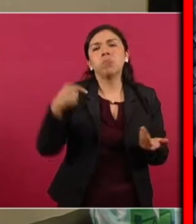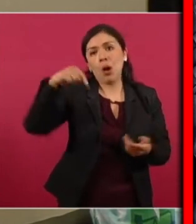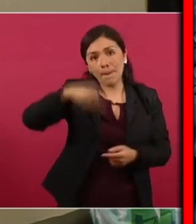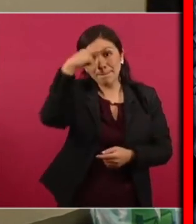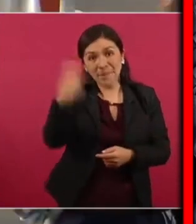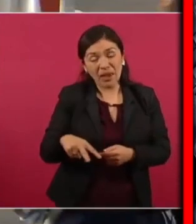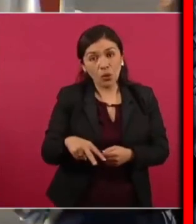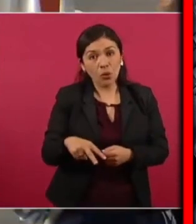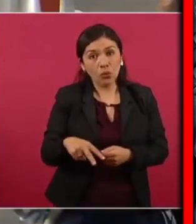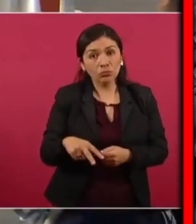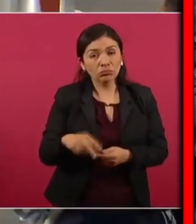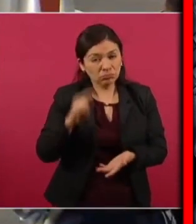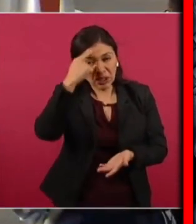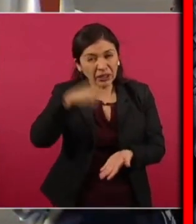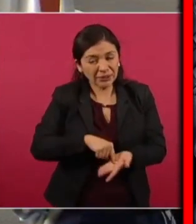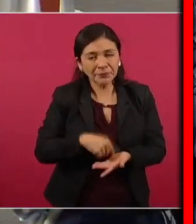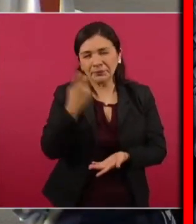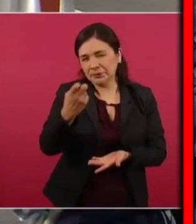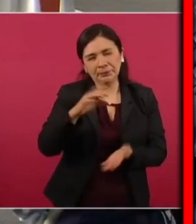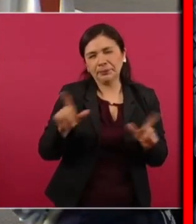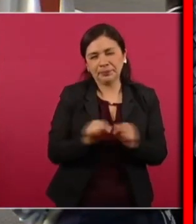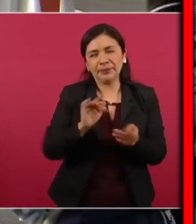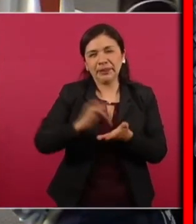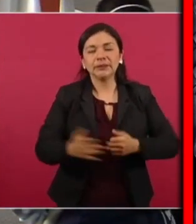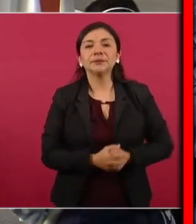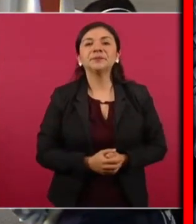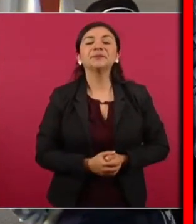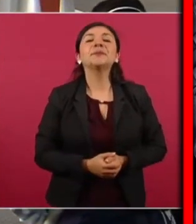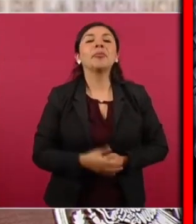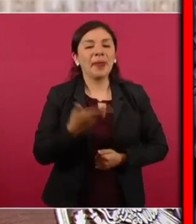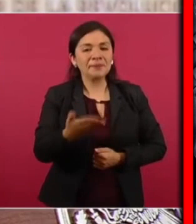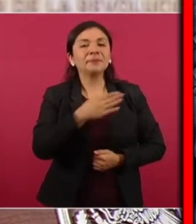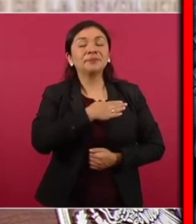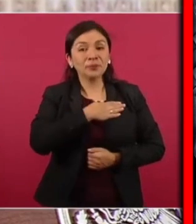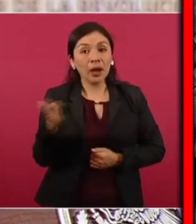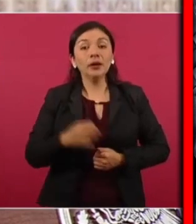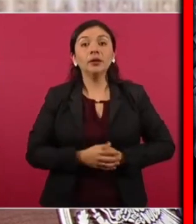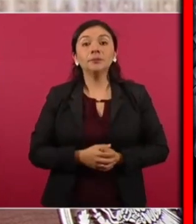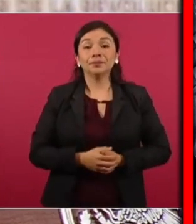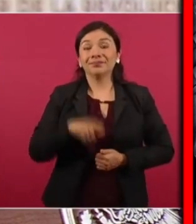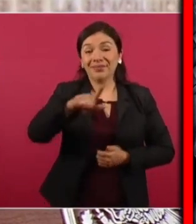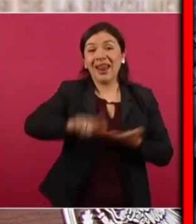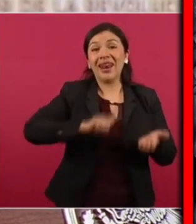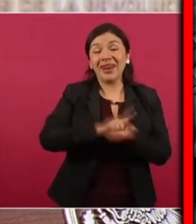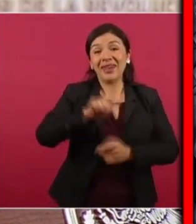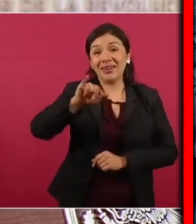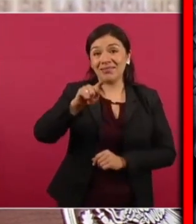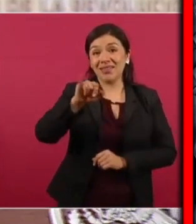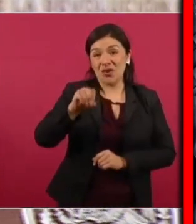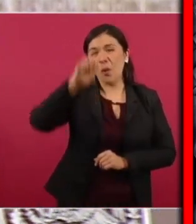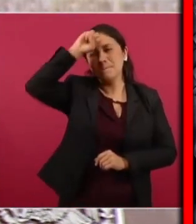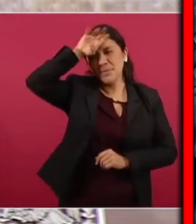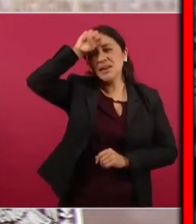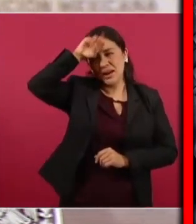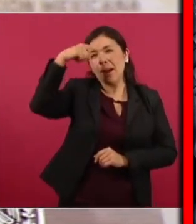gracias bueno acerca de la ley de litio para